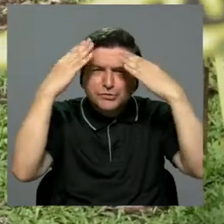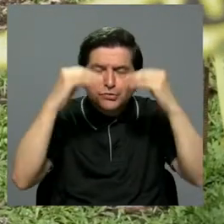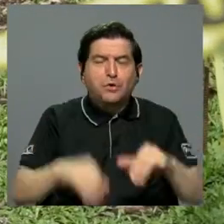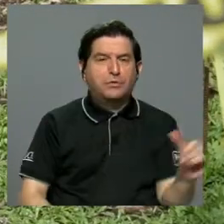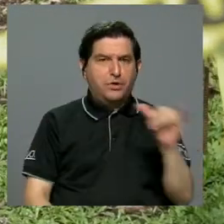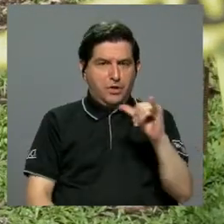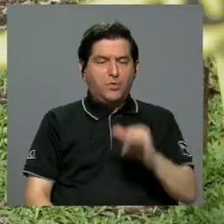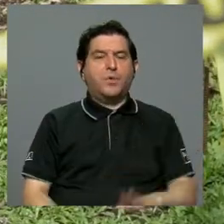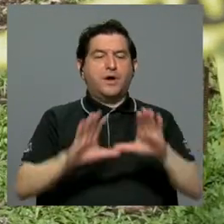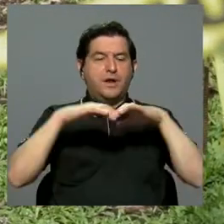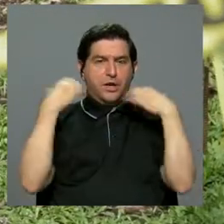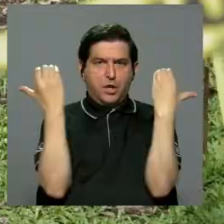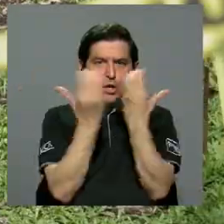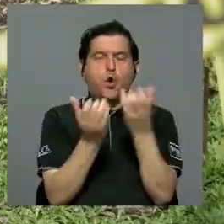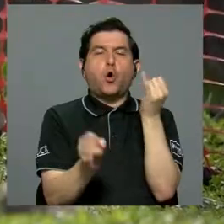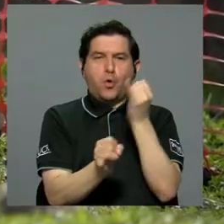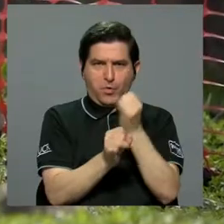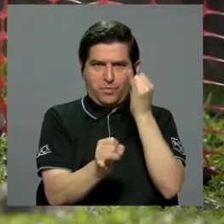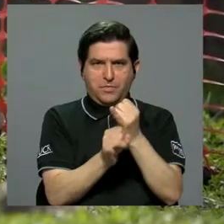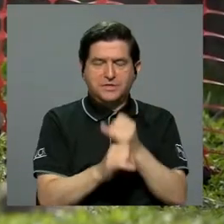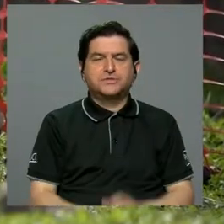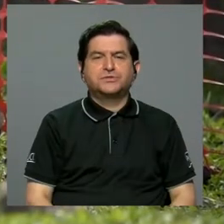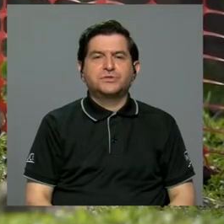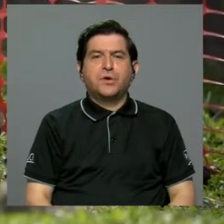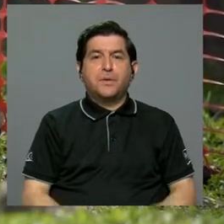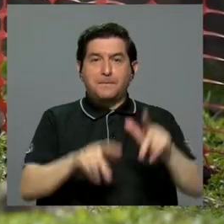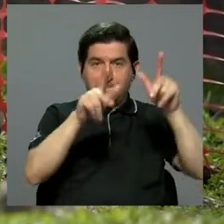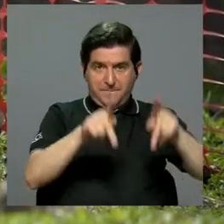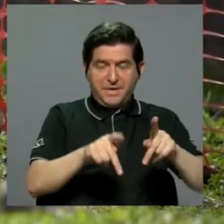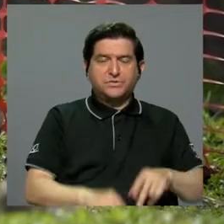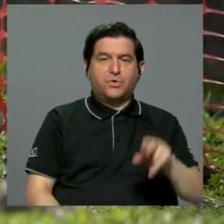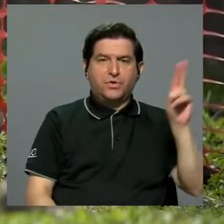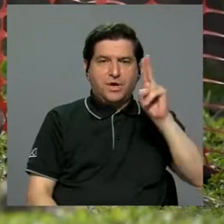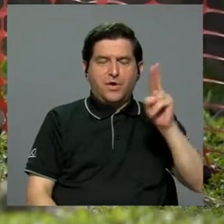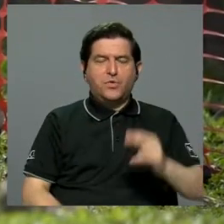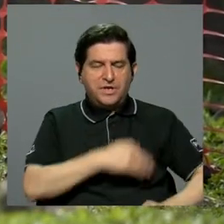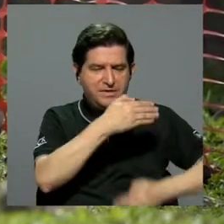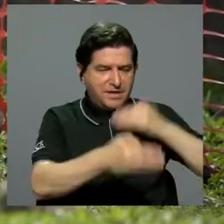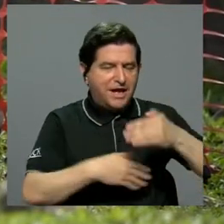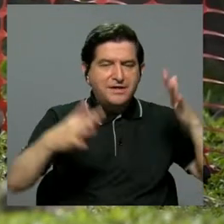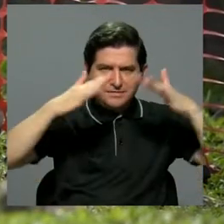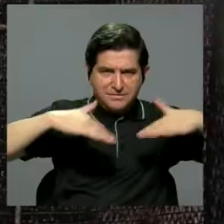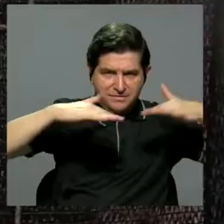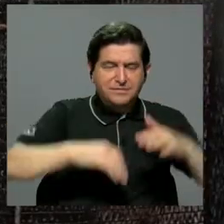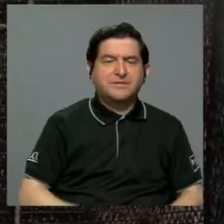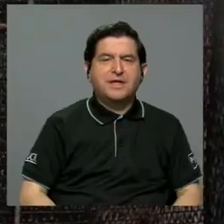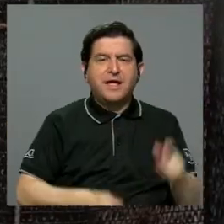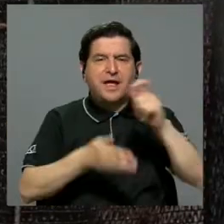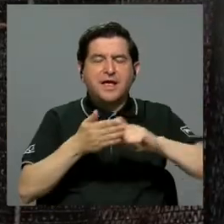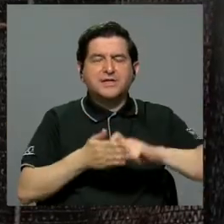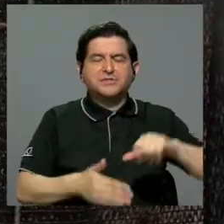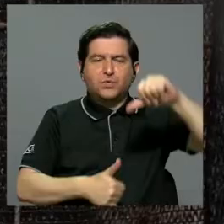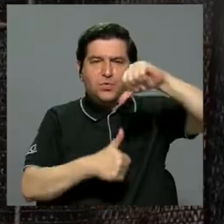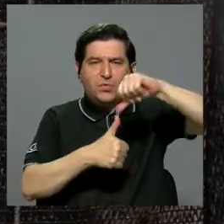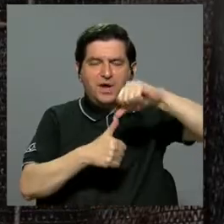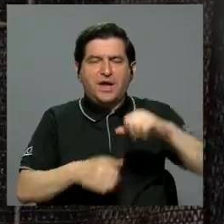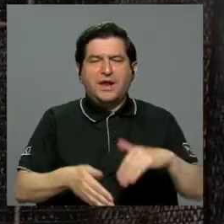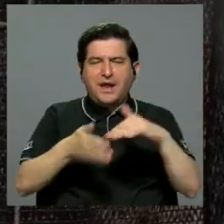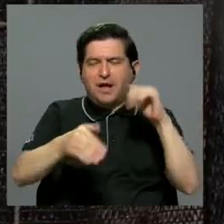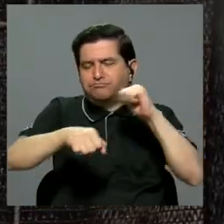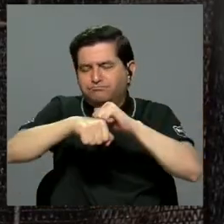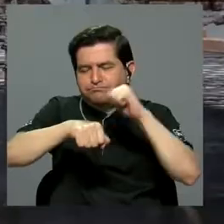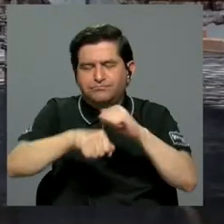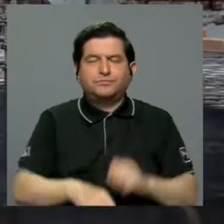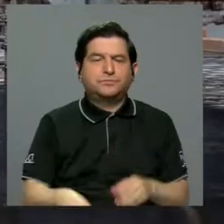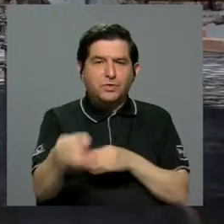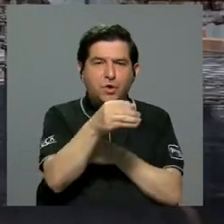informe, sino también una comisión institucional conformada por personas de la Unidad de Gestión Ambiental, la Escuela Centroamericana de